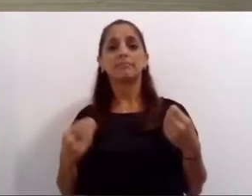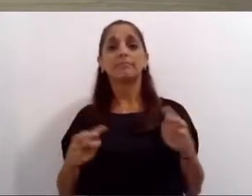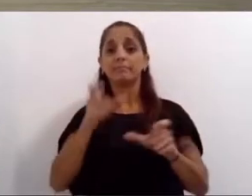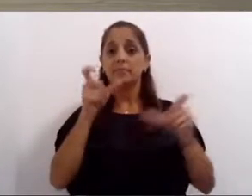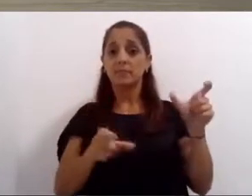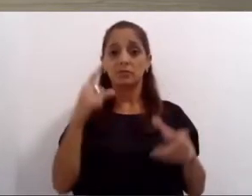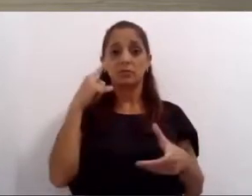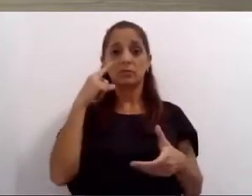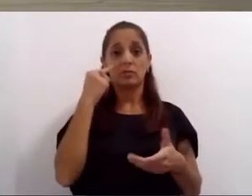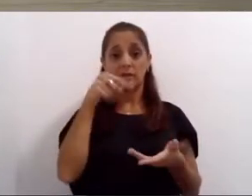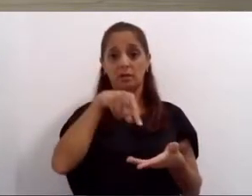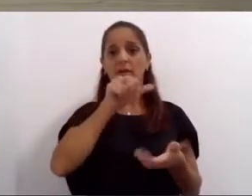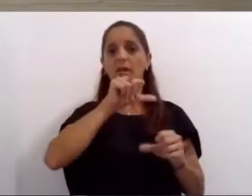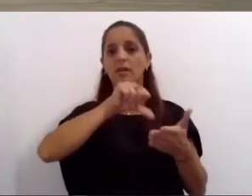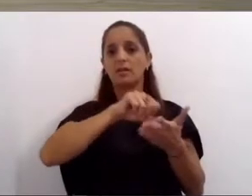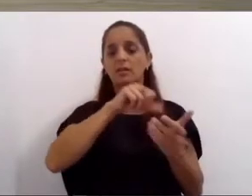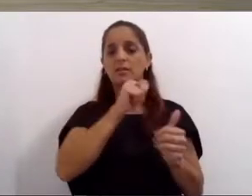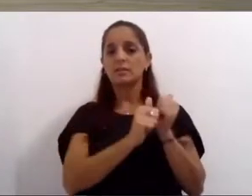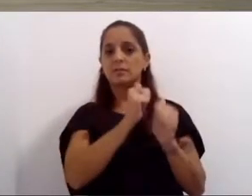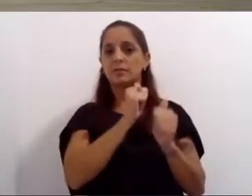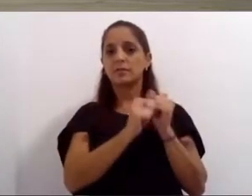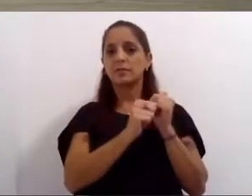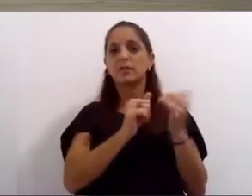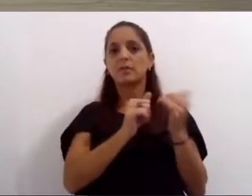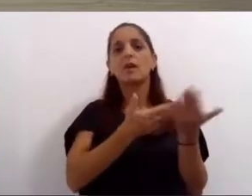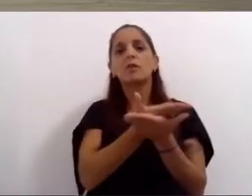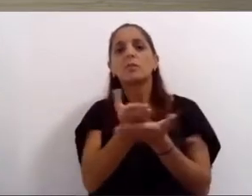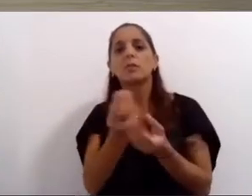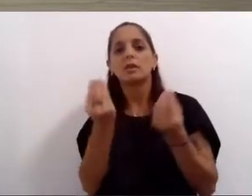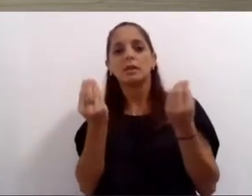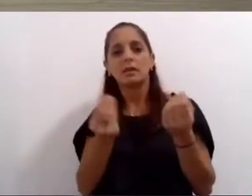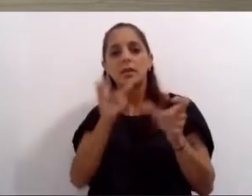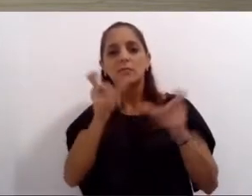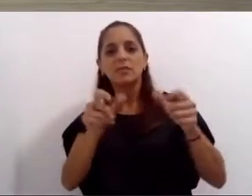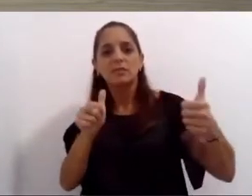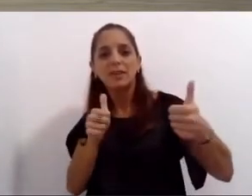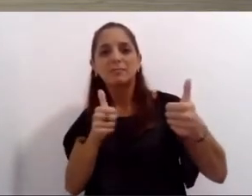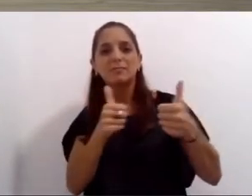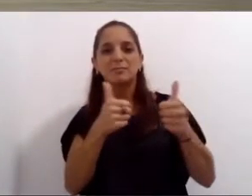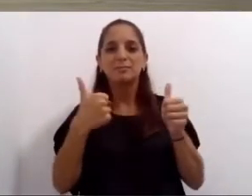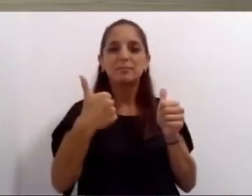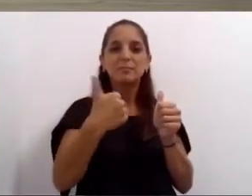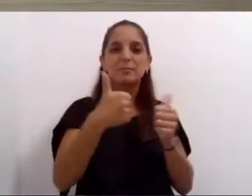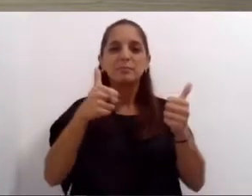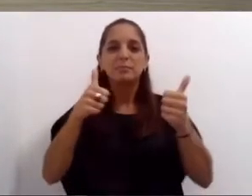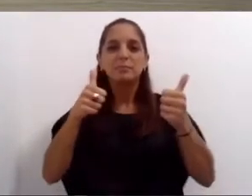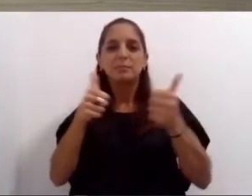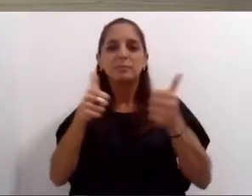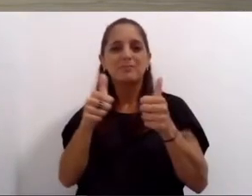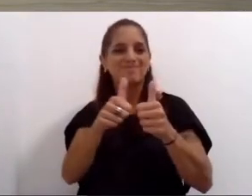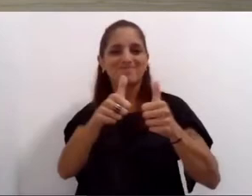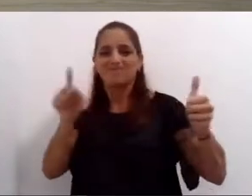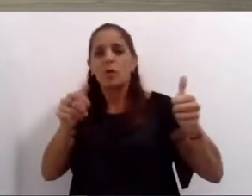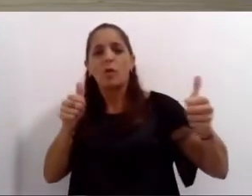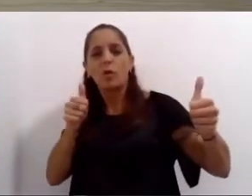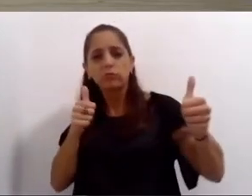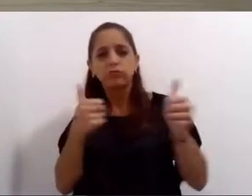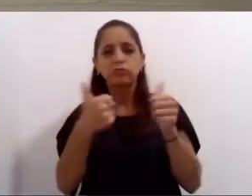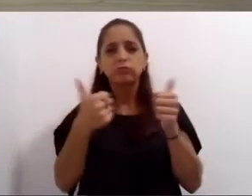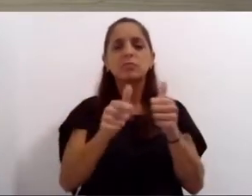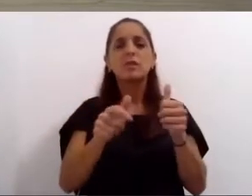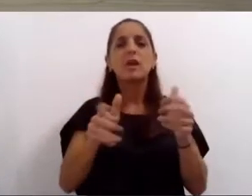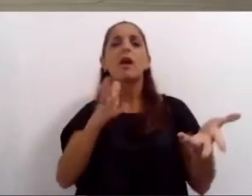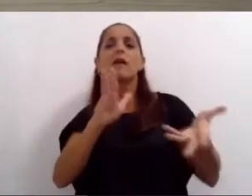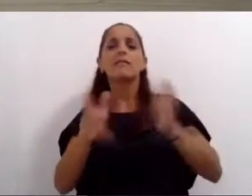vecinos y vecinas de esta ciudad es la de recuperar la cercanía, lograr que ese Estado, que a veces parece inaccesible a